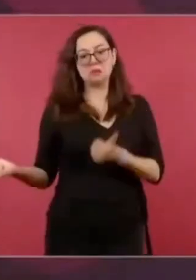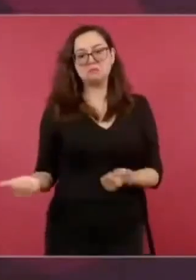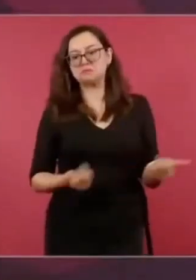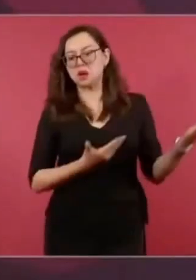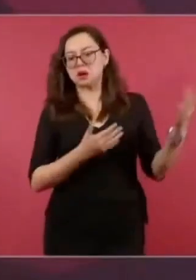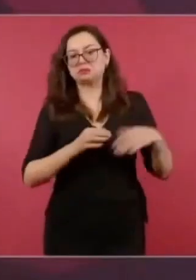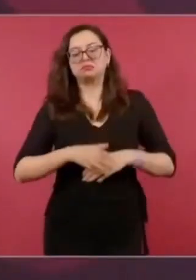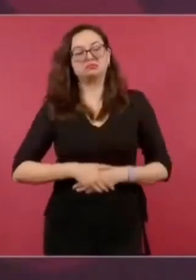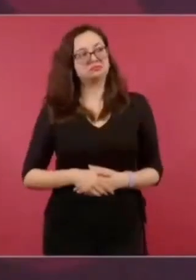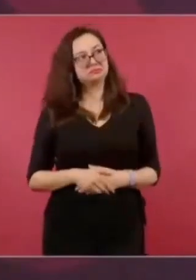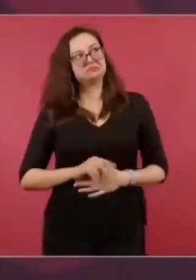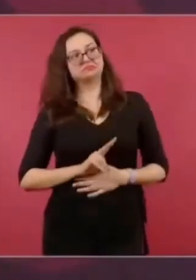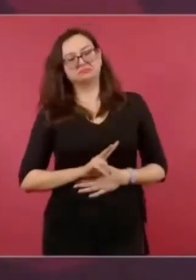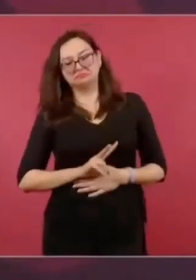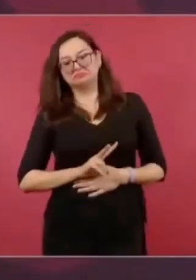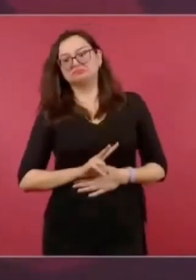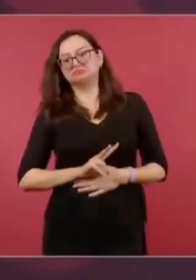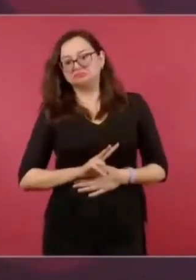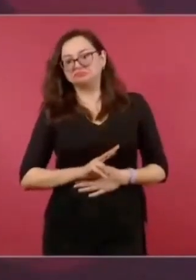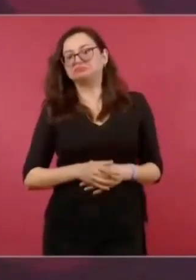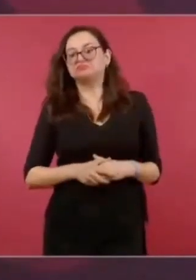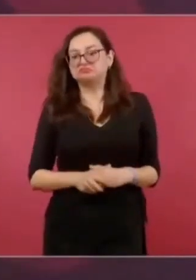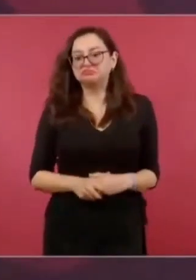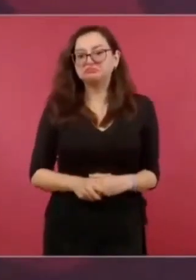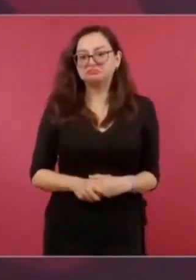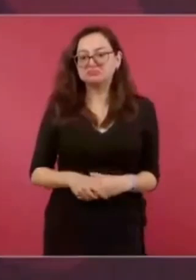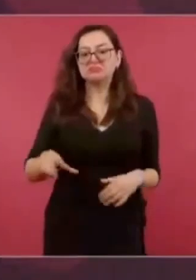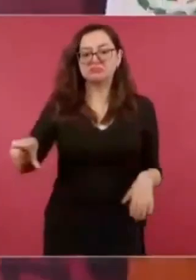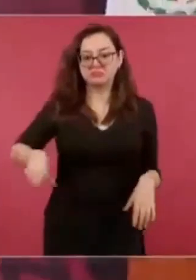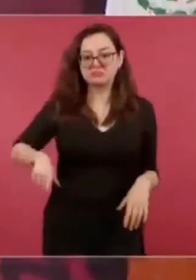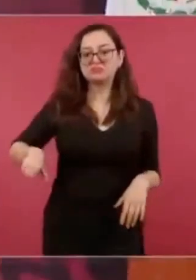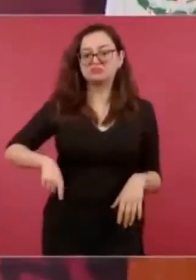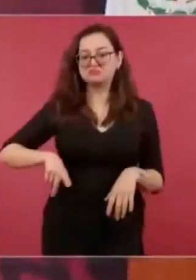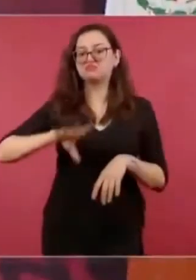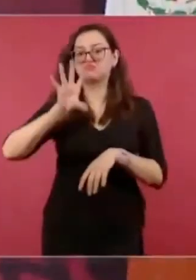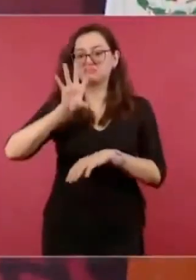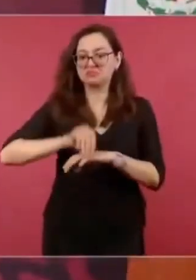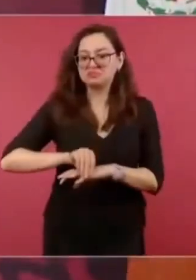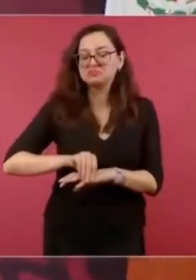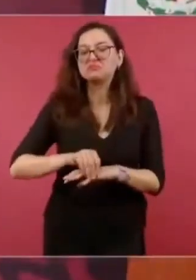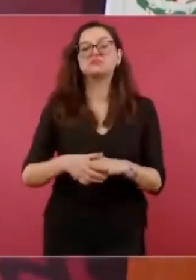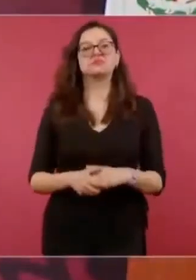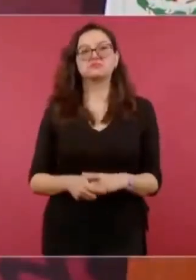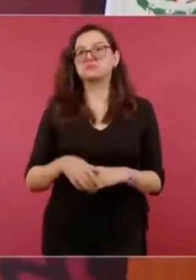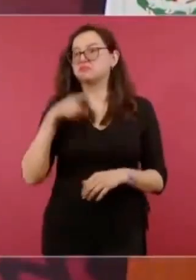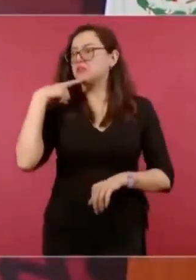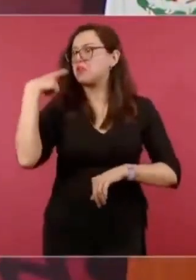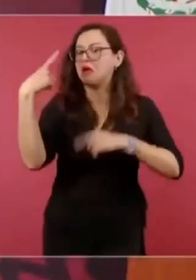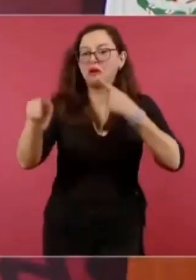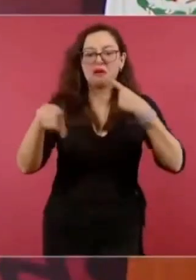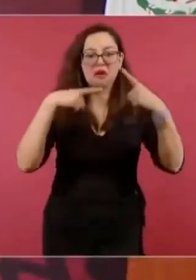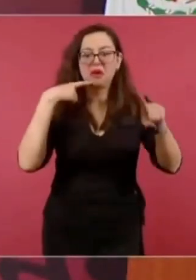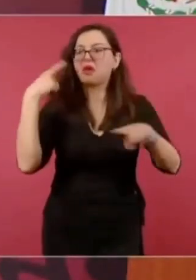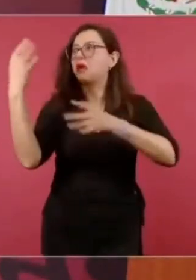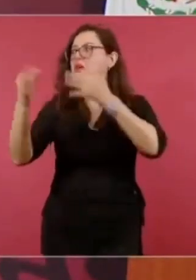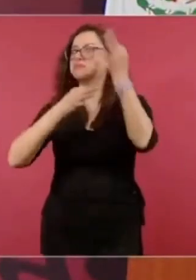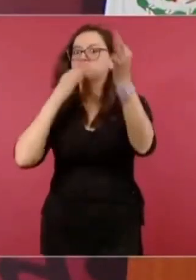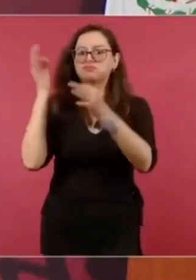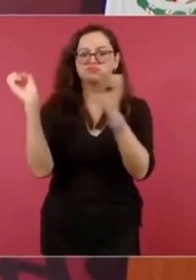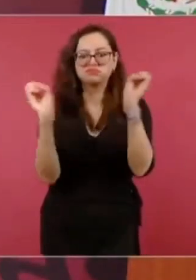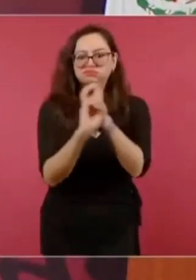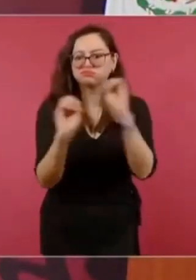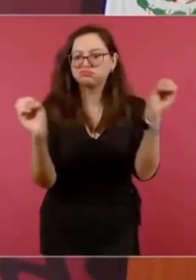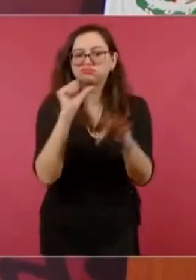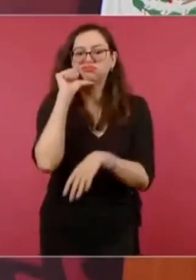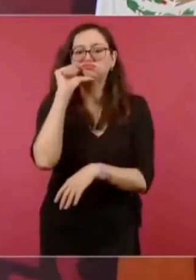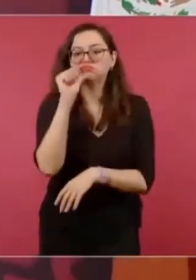aeropuerto, los que se oponían a la construcción de la refinería, al Tren Maya, al